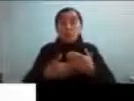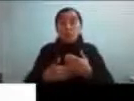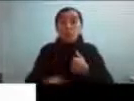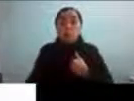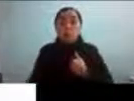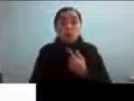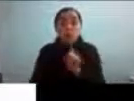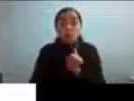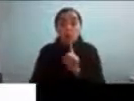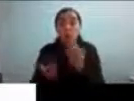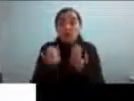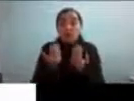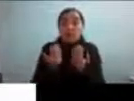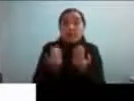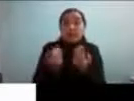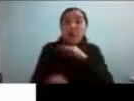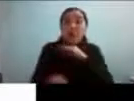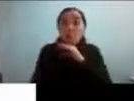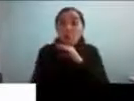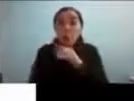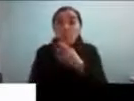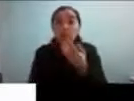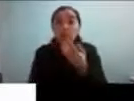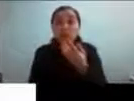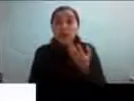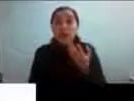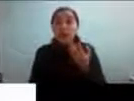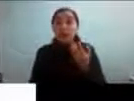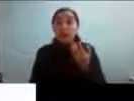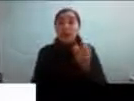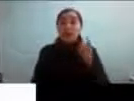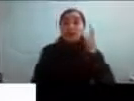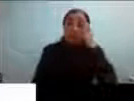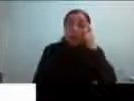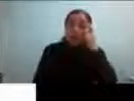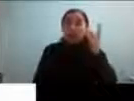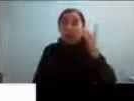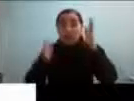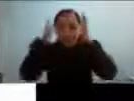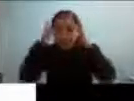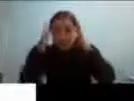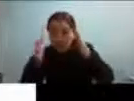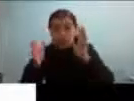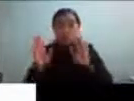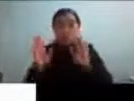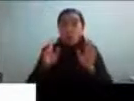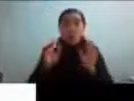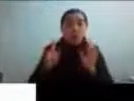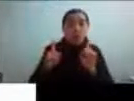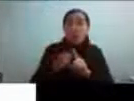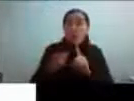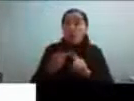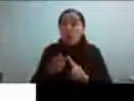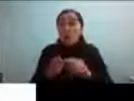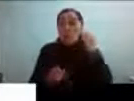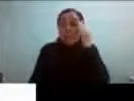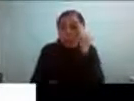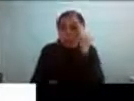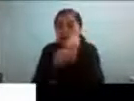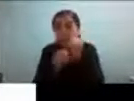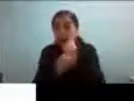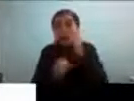necesitas usar otras herramientas cognitivas como recursos atencionales o memoria de trabajo toma de